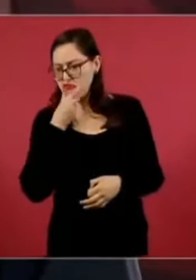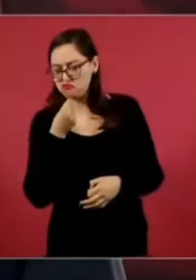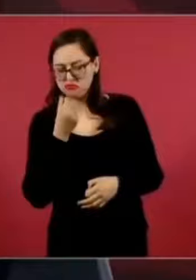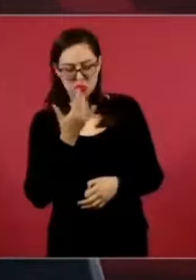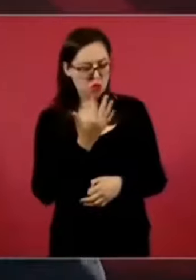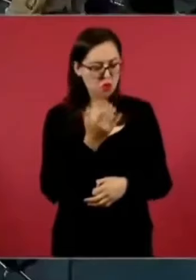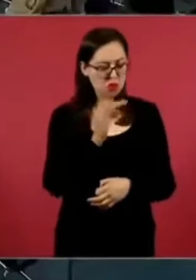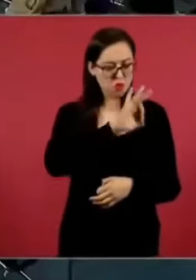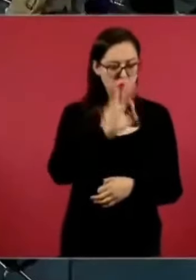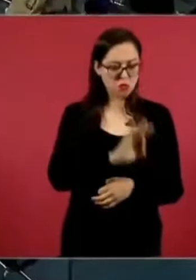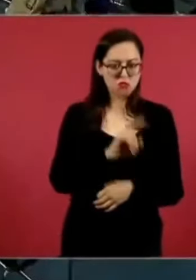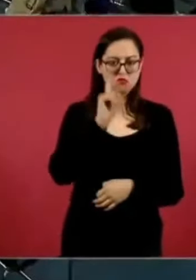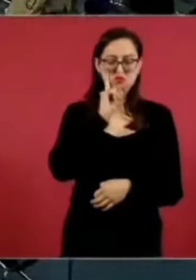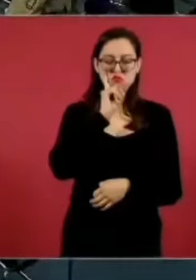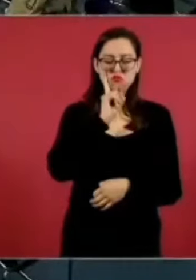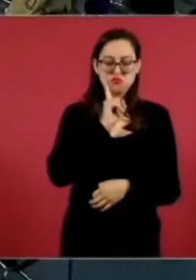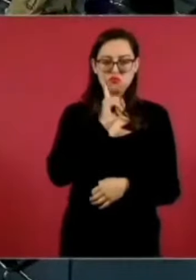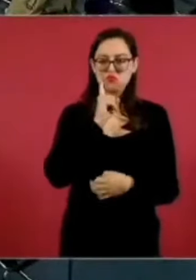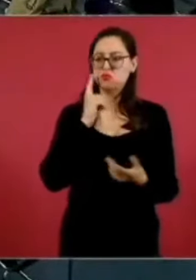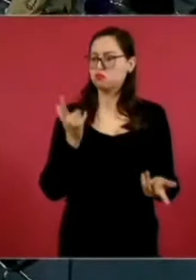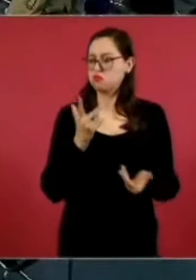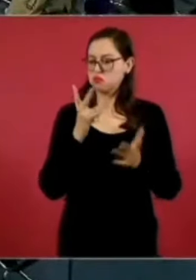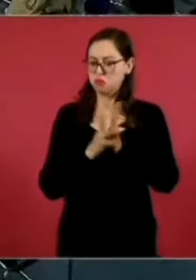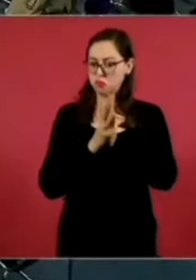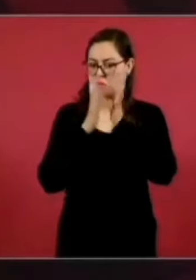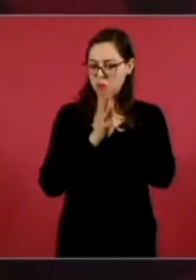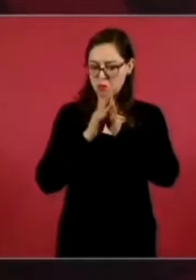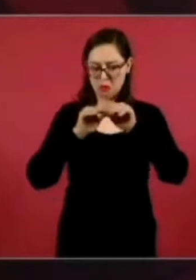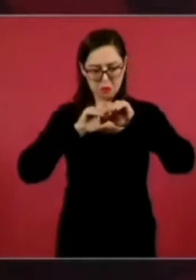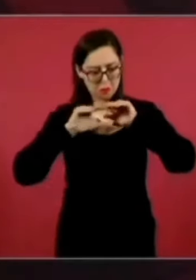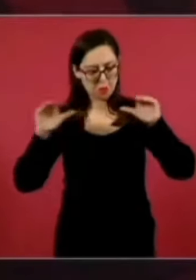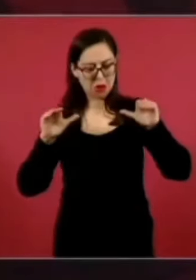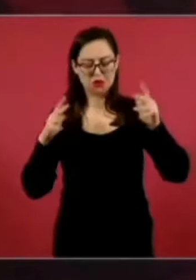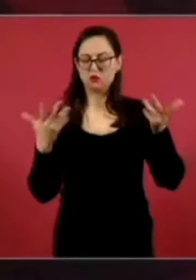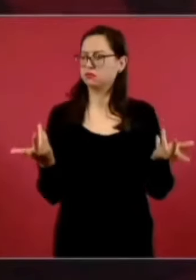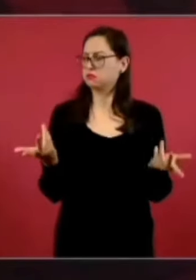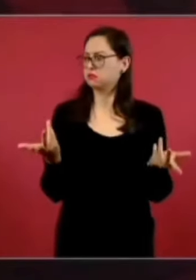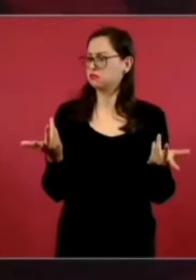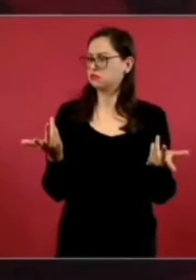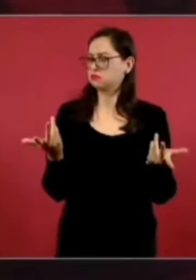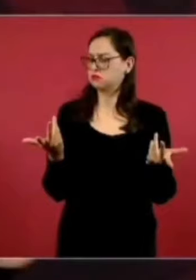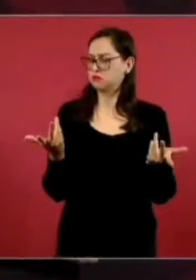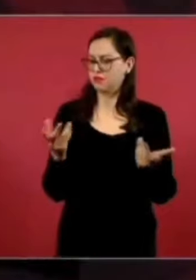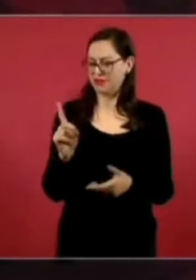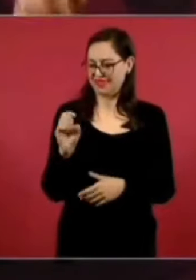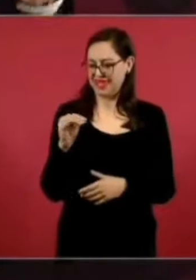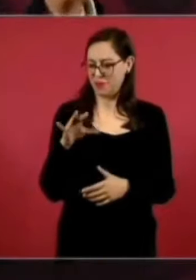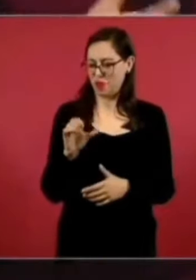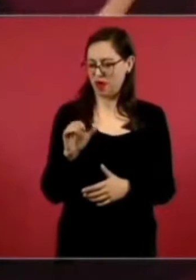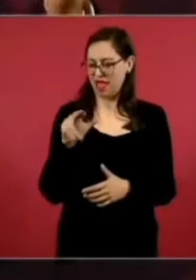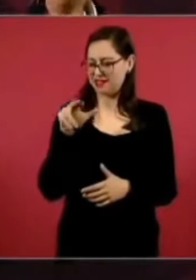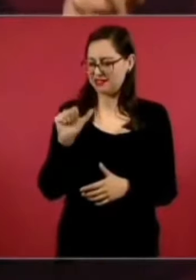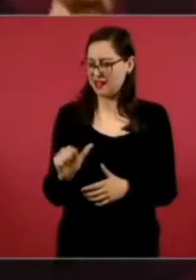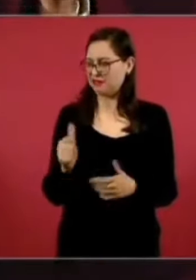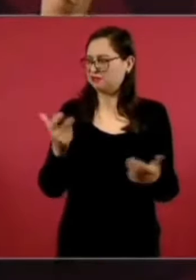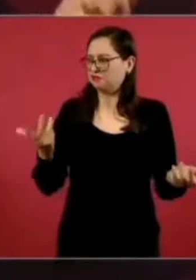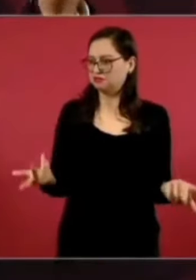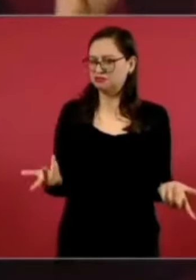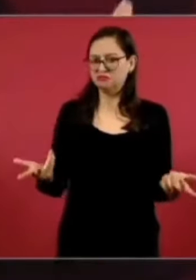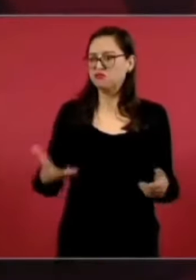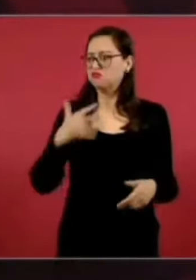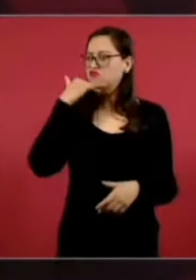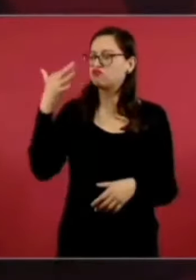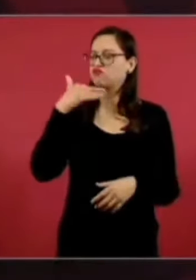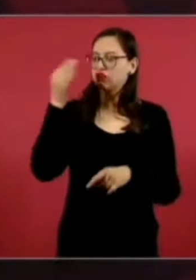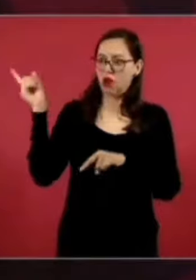Es un proceso democrático para limpiar de corrupción